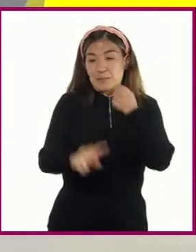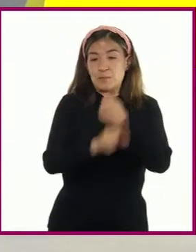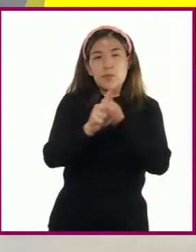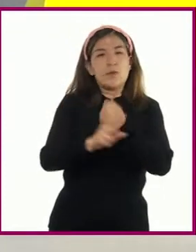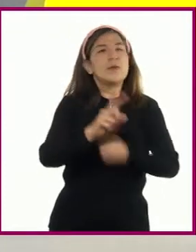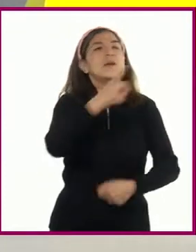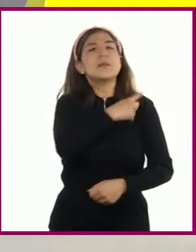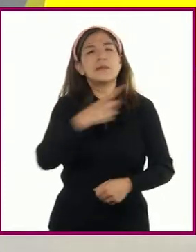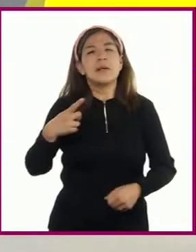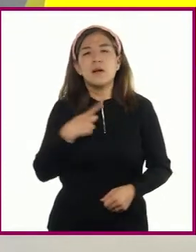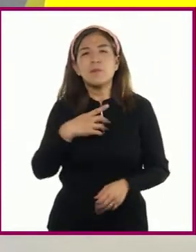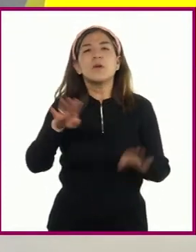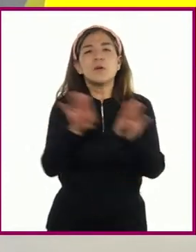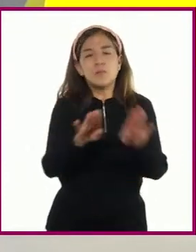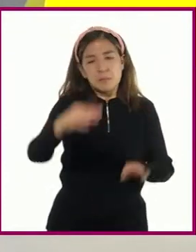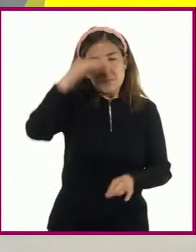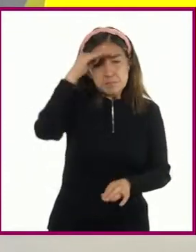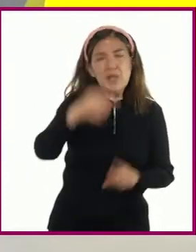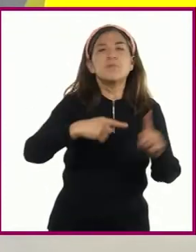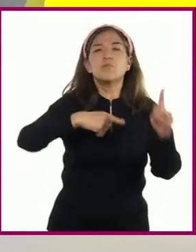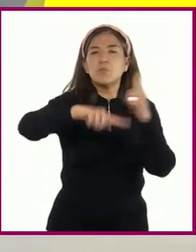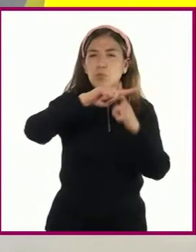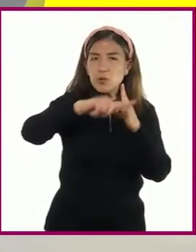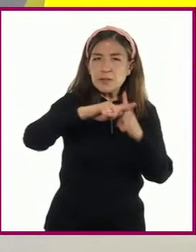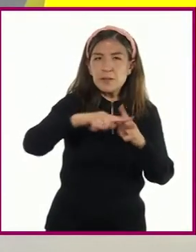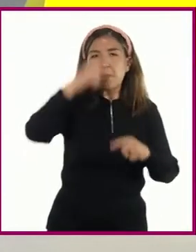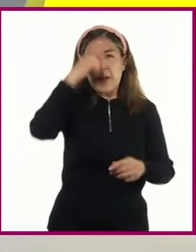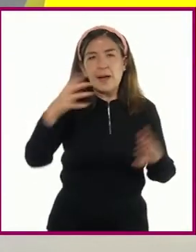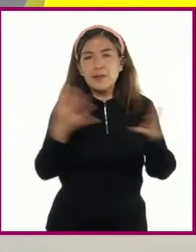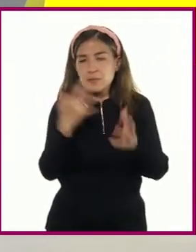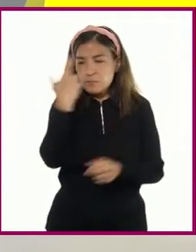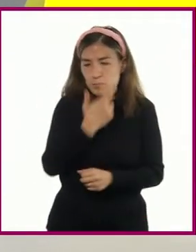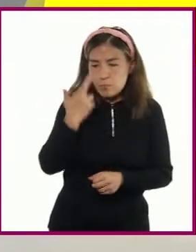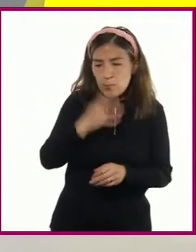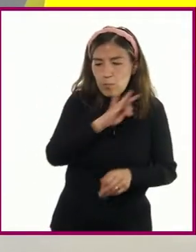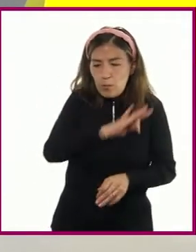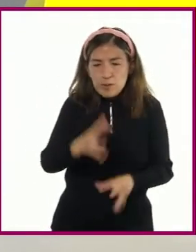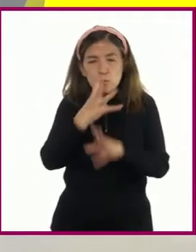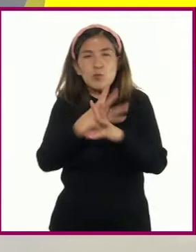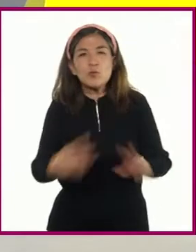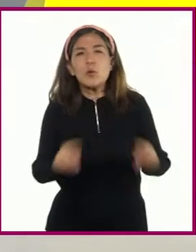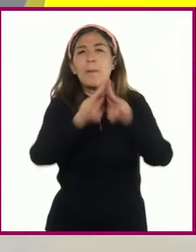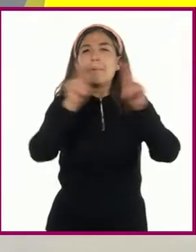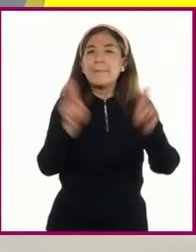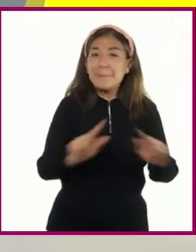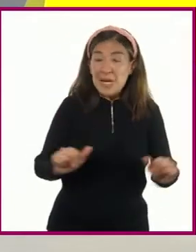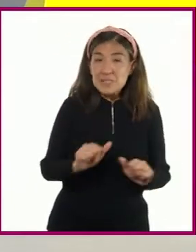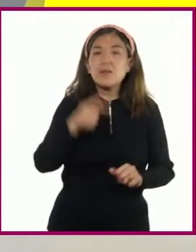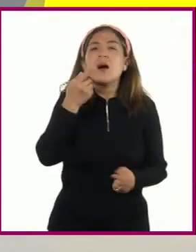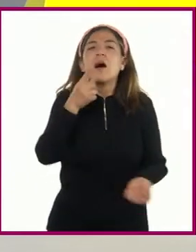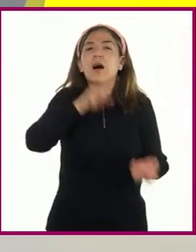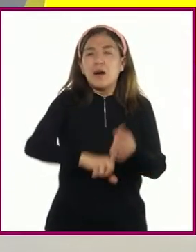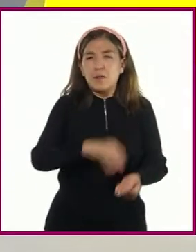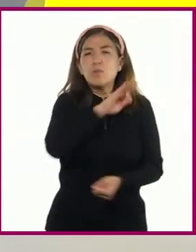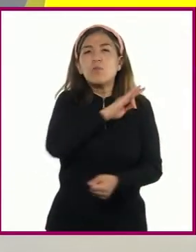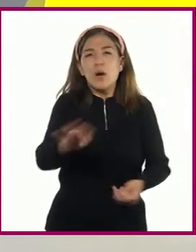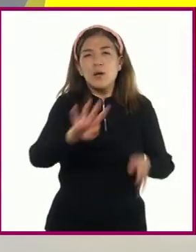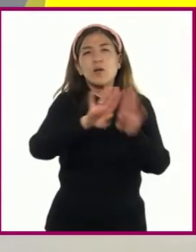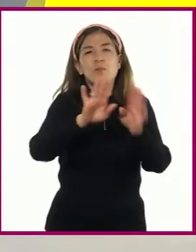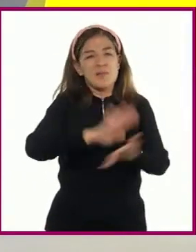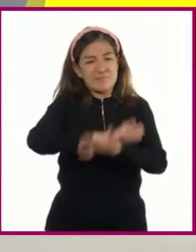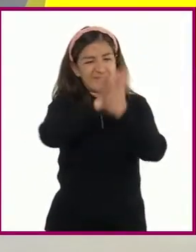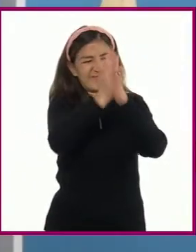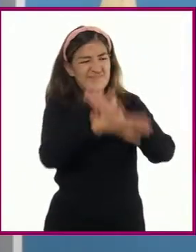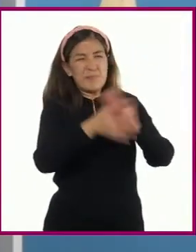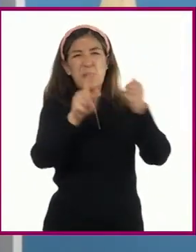debe encararse de manera positiva y que a partir de su análisis y solución pacífica se pueden transformar las relaciones negativas en